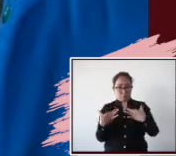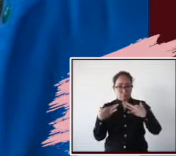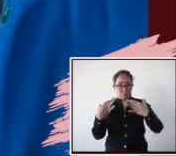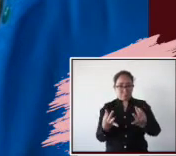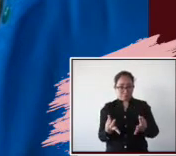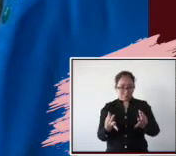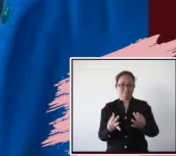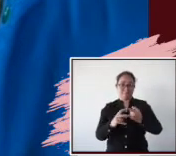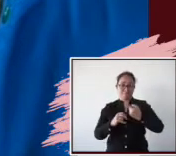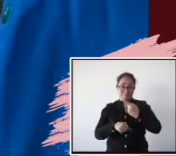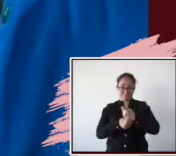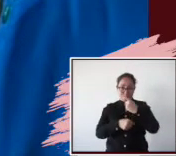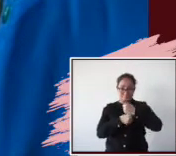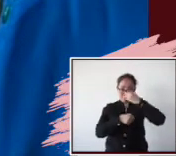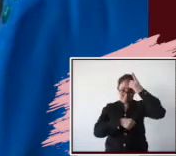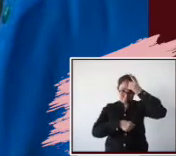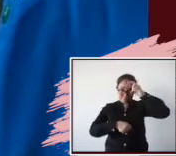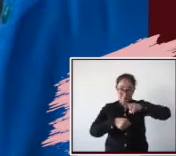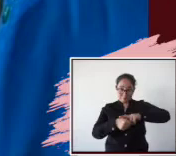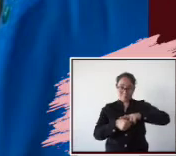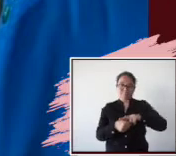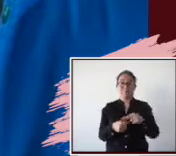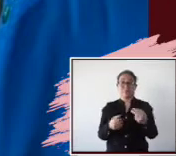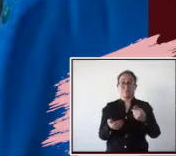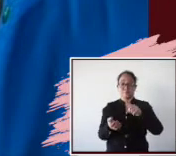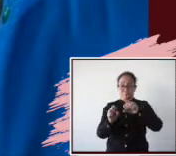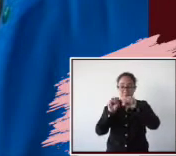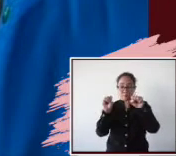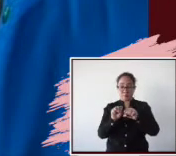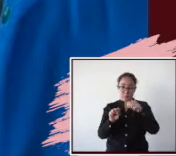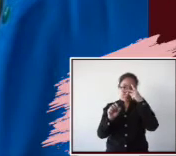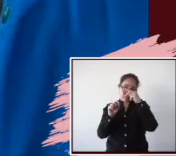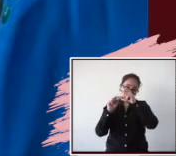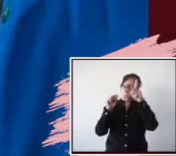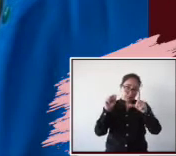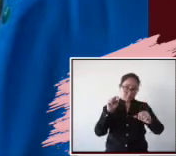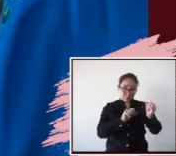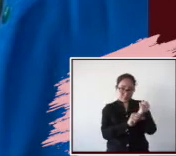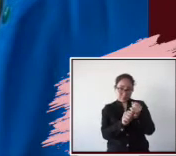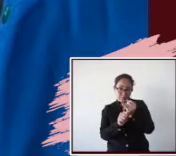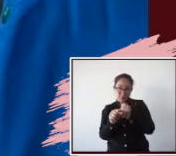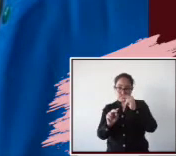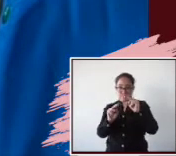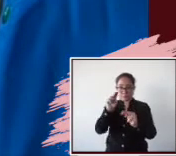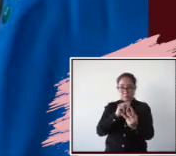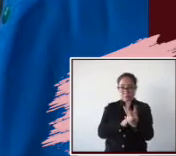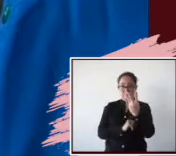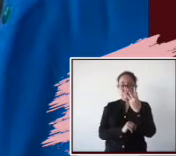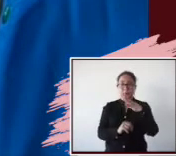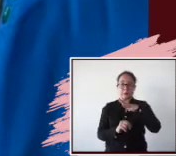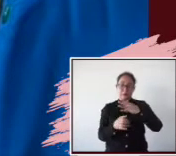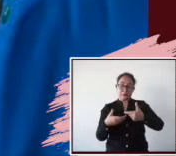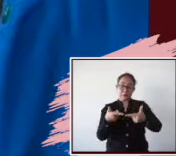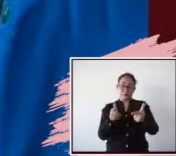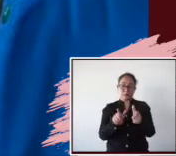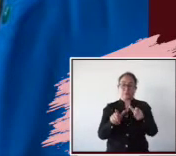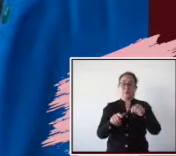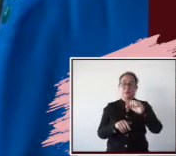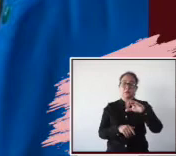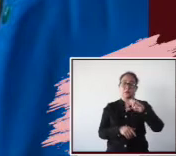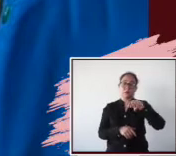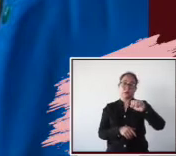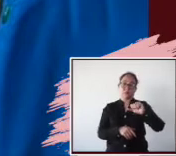y primer director. Es miembro del Sistema Nacional de Investigadores Nivel 3. Es miembro de la Academia Mexicana de